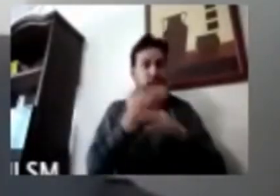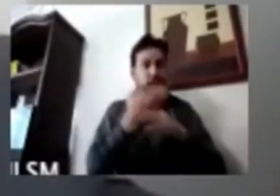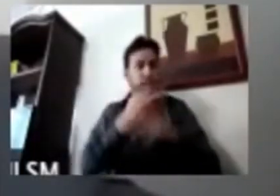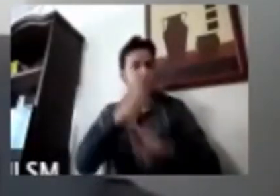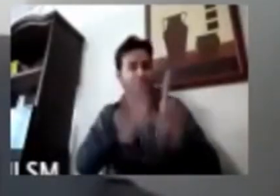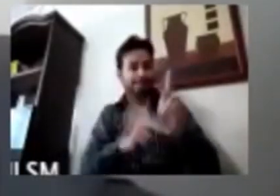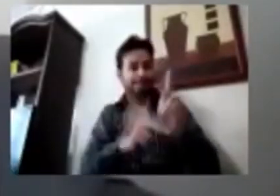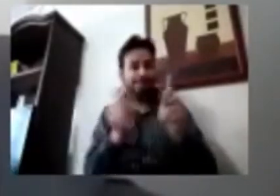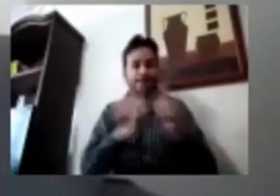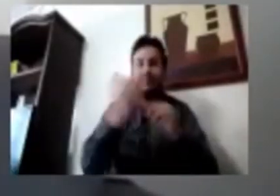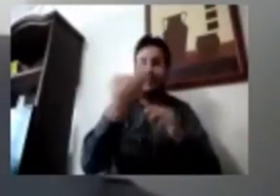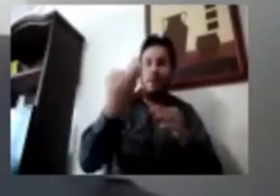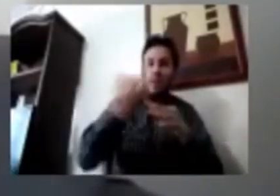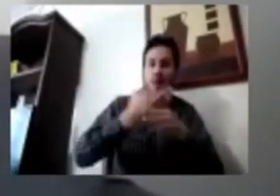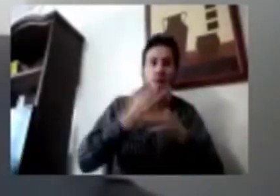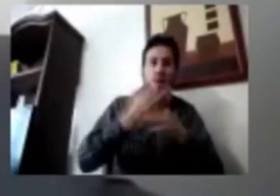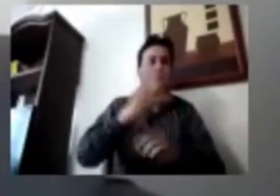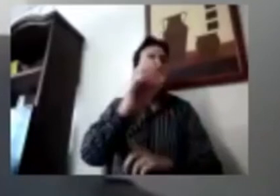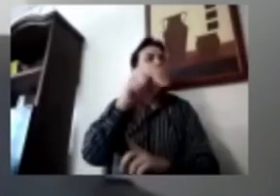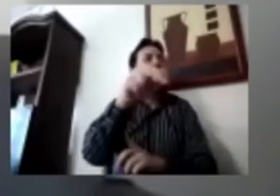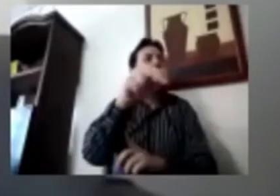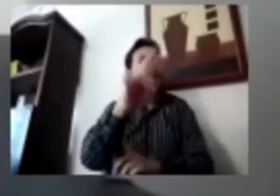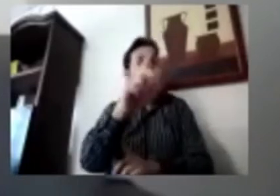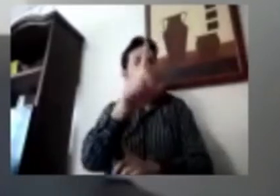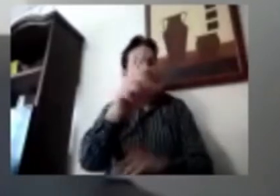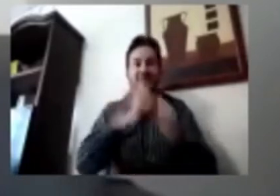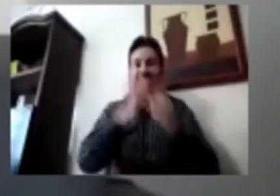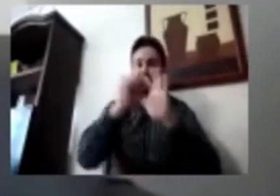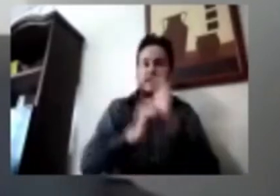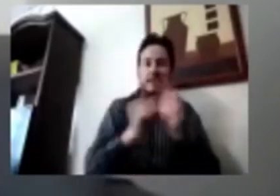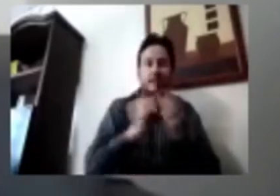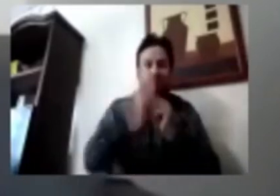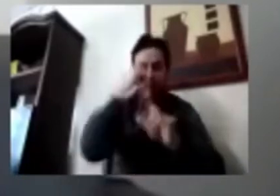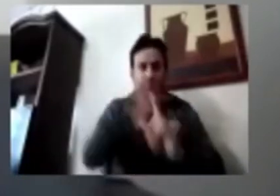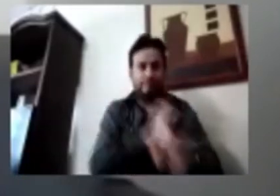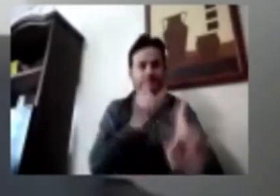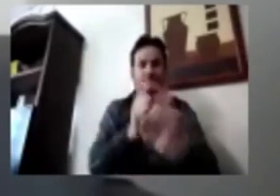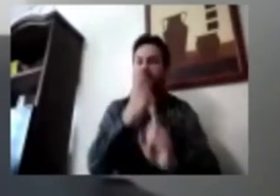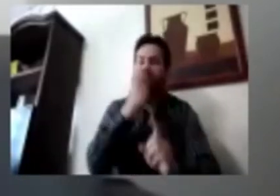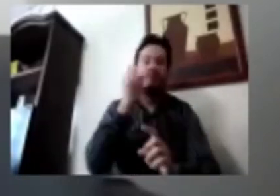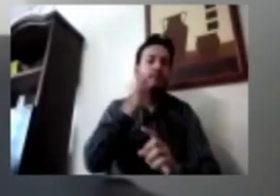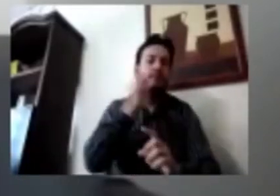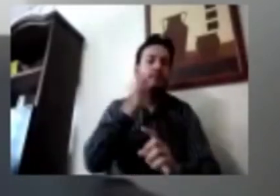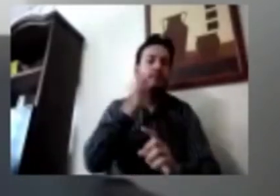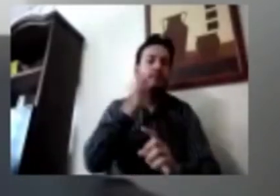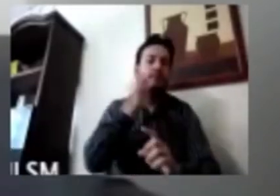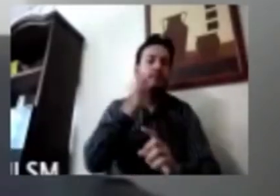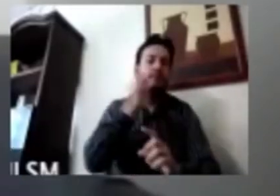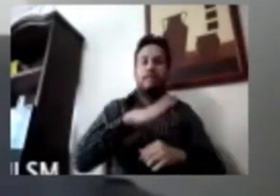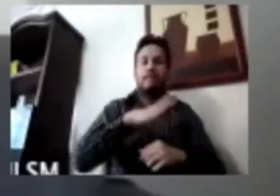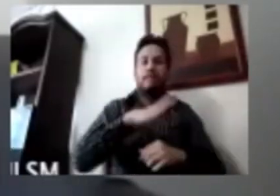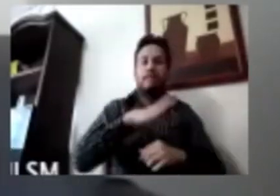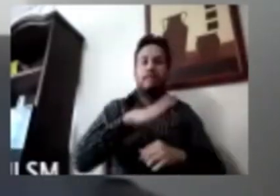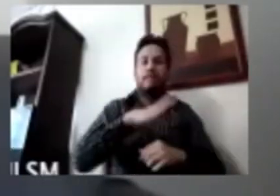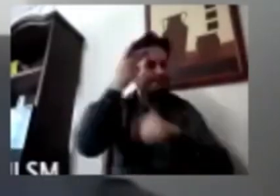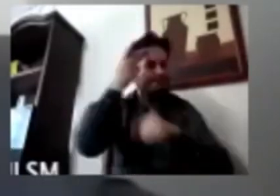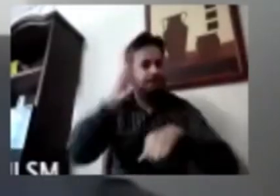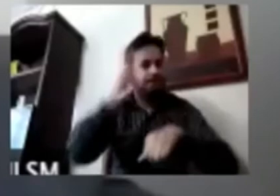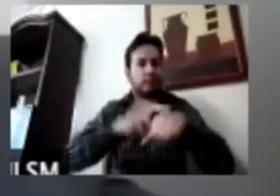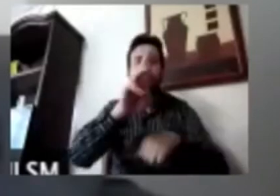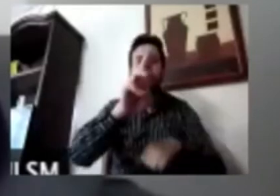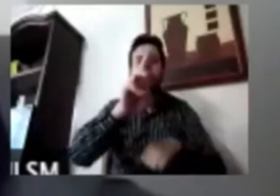Prevenir la Discriminación y el Sistema Integral de Protección a Niños, Niñas y Adolescentes. Aquí está el maestro Ricardo Bucio, hola Ricardo.